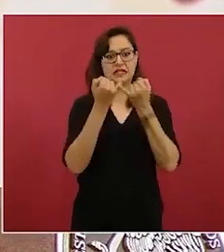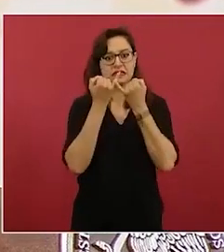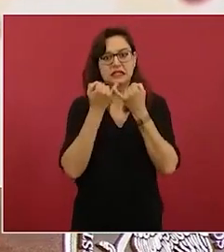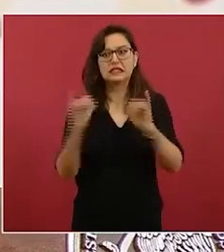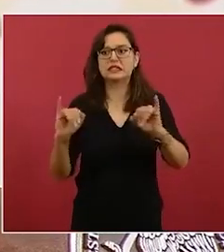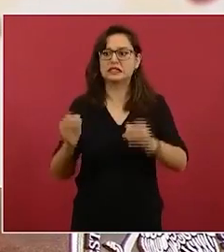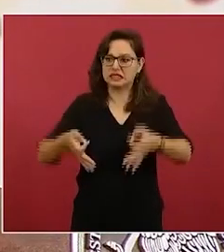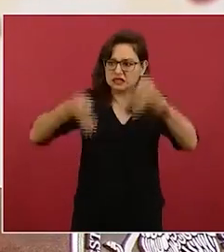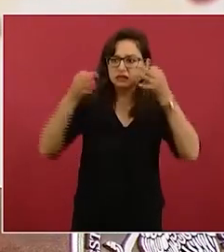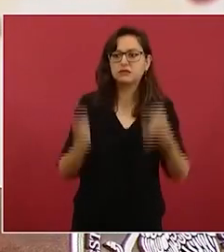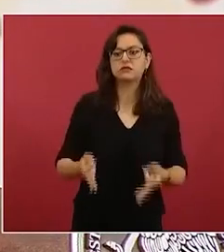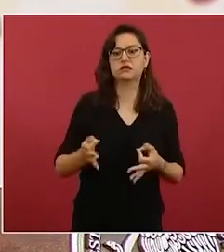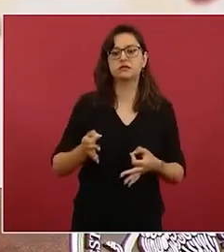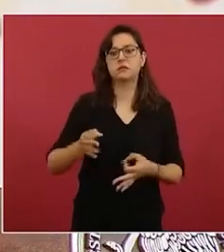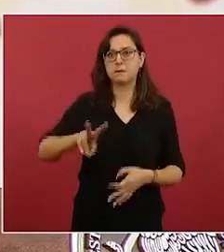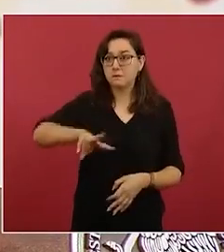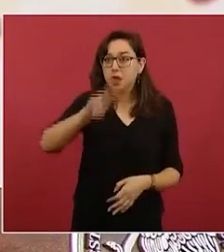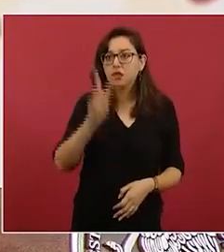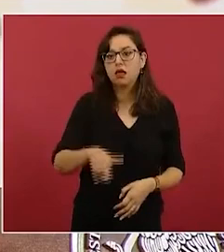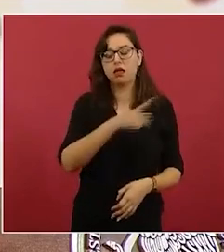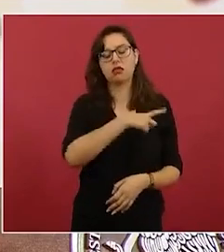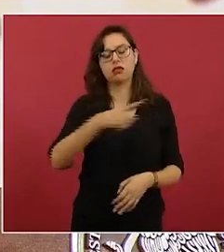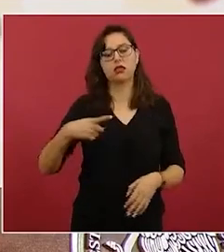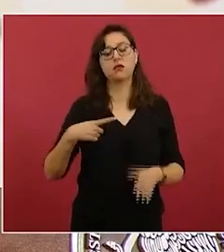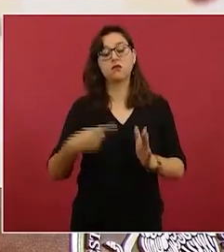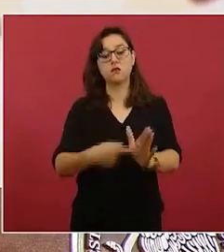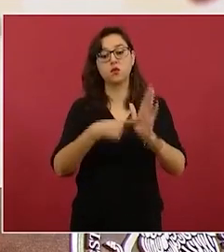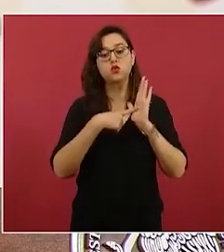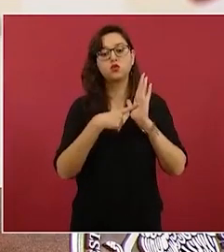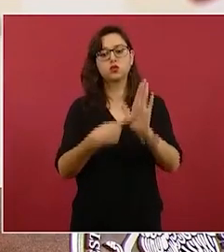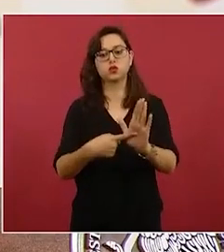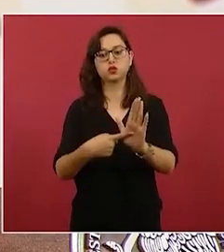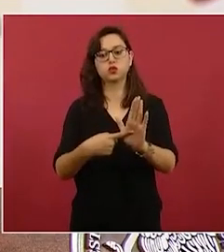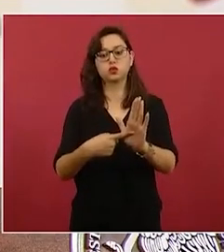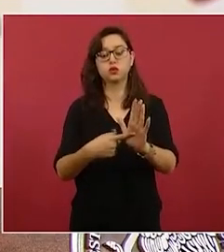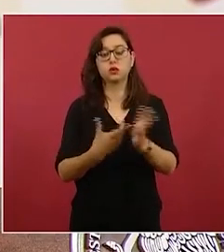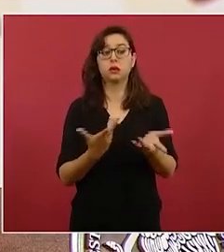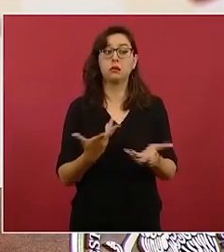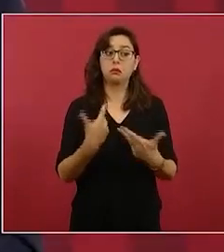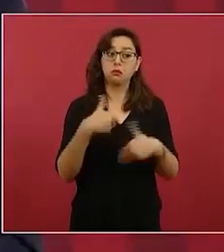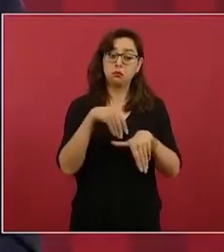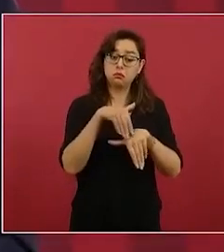representantes populares y no